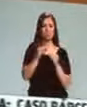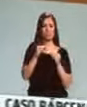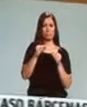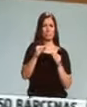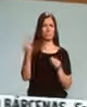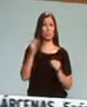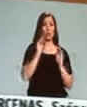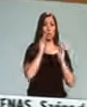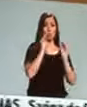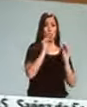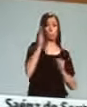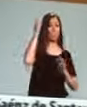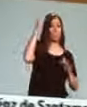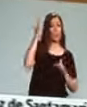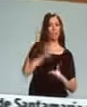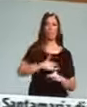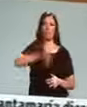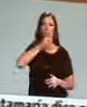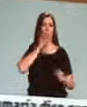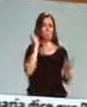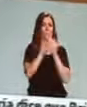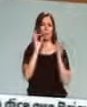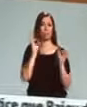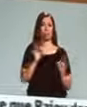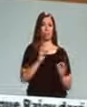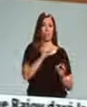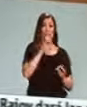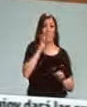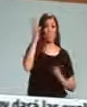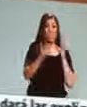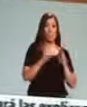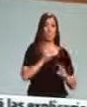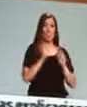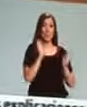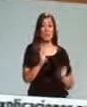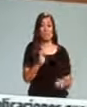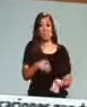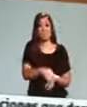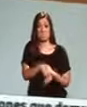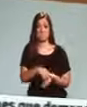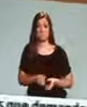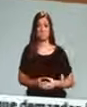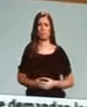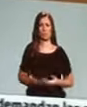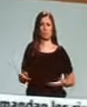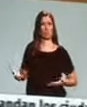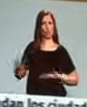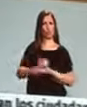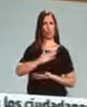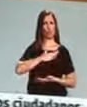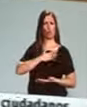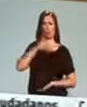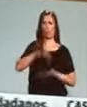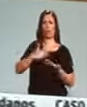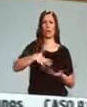de sus propias ideas, si es que podemos llamarlas así. Todos hemos tenido